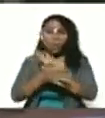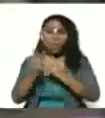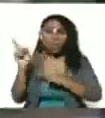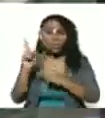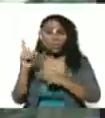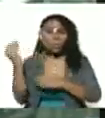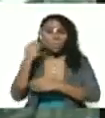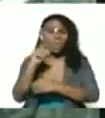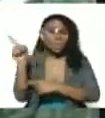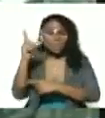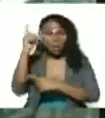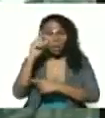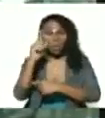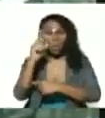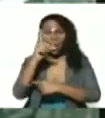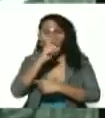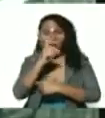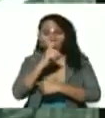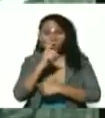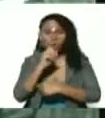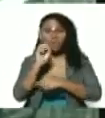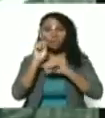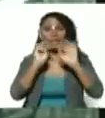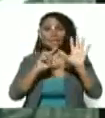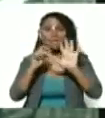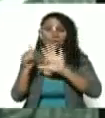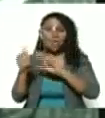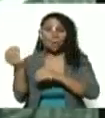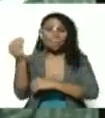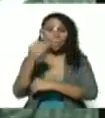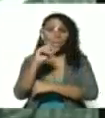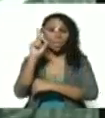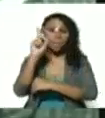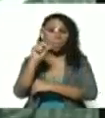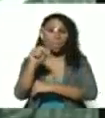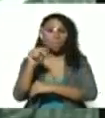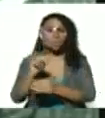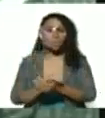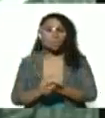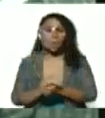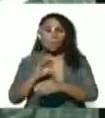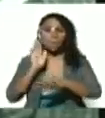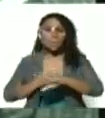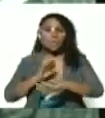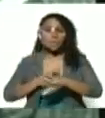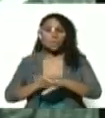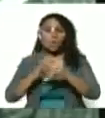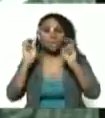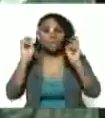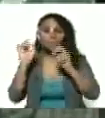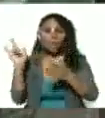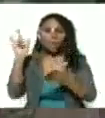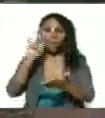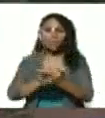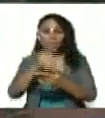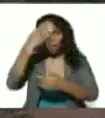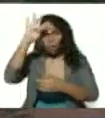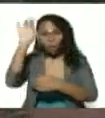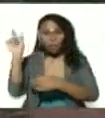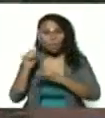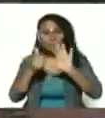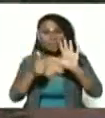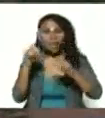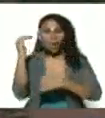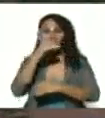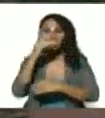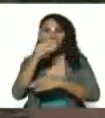fatídico año 76 en el que además también ocurrió la voladura del avión de cubana de aviación el 6 de octubre